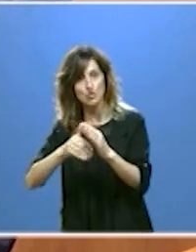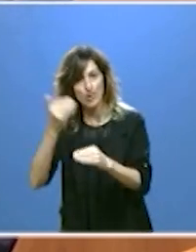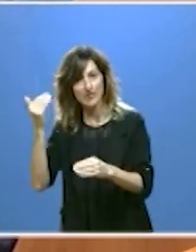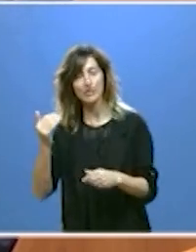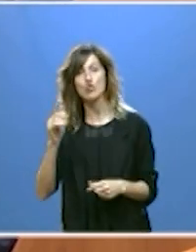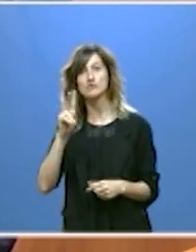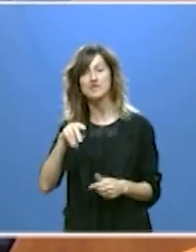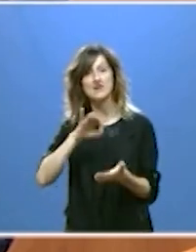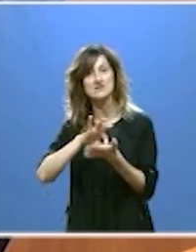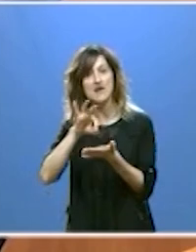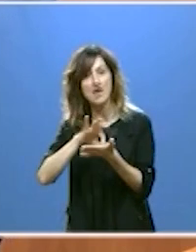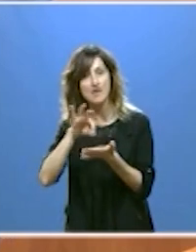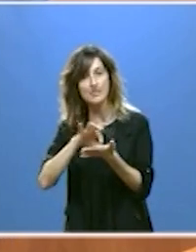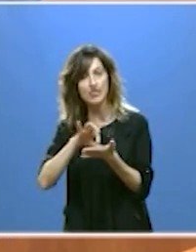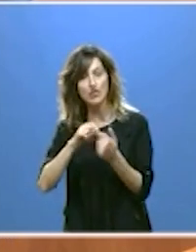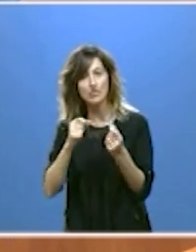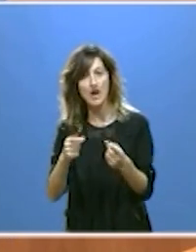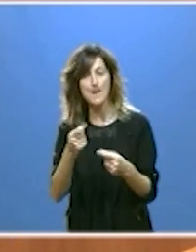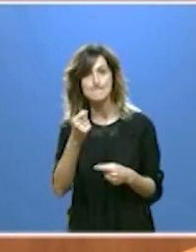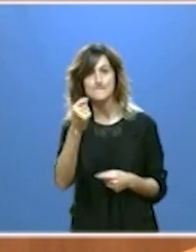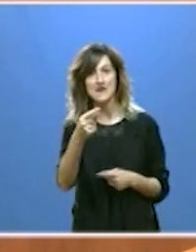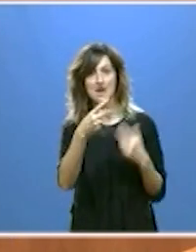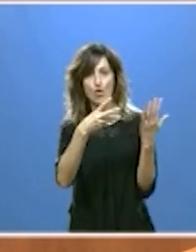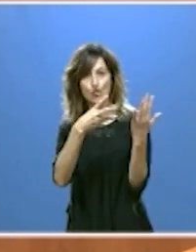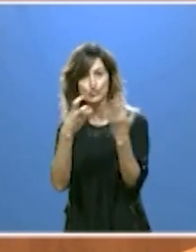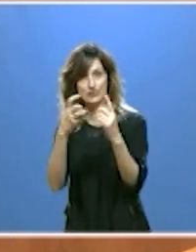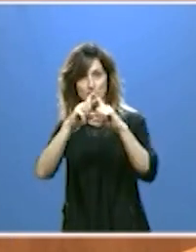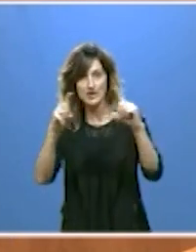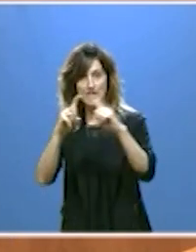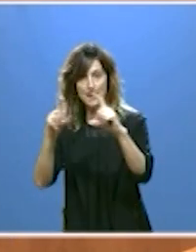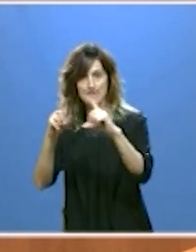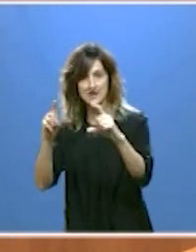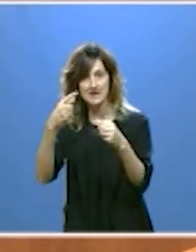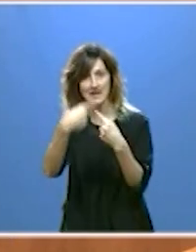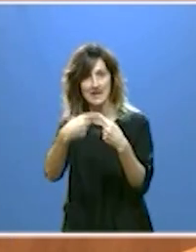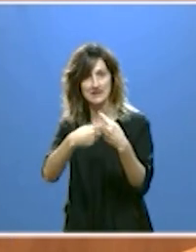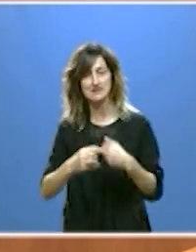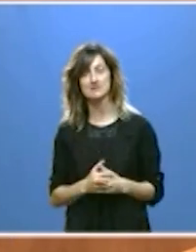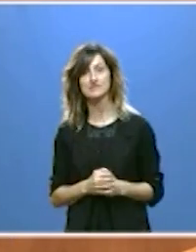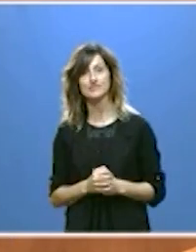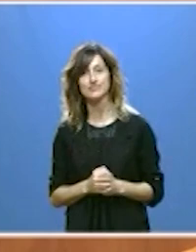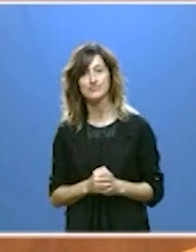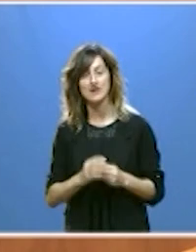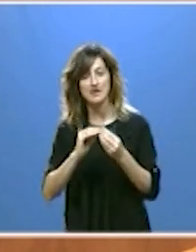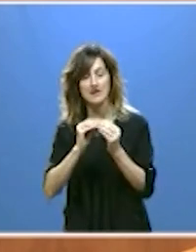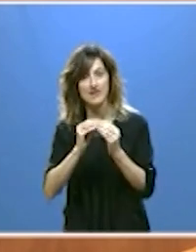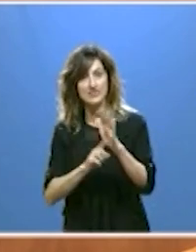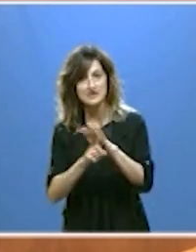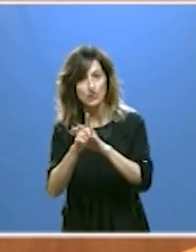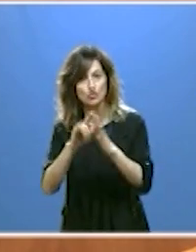prestan servicio a 1.800 empresas que son sus clientes y el desarrollo de 600